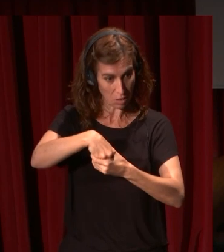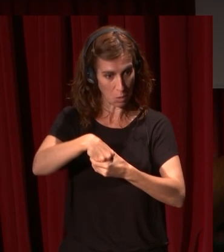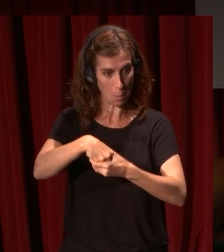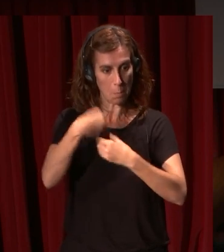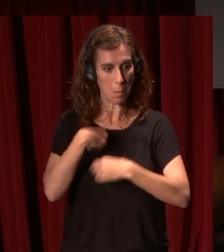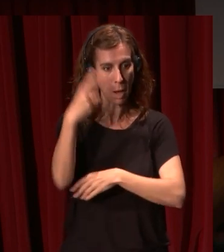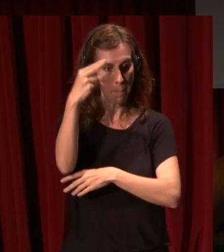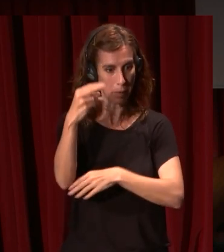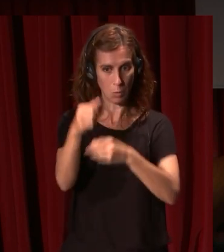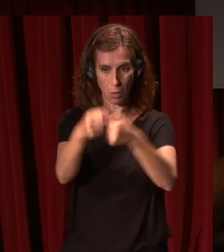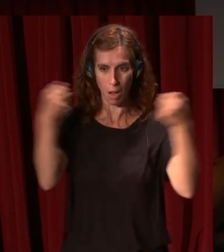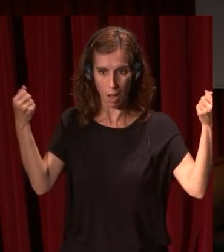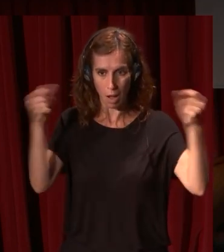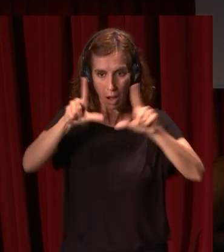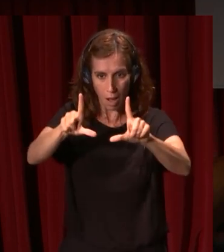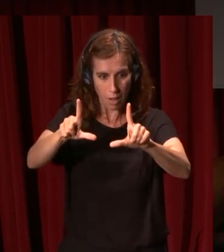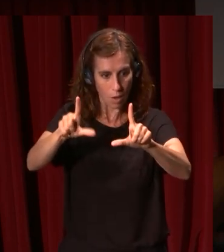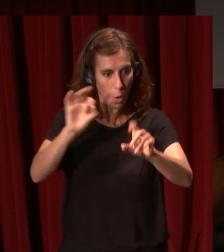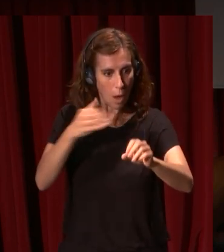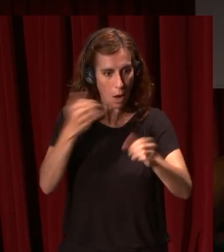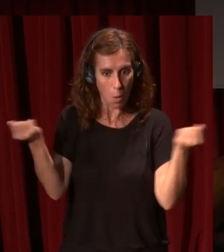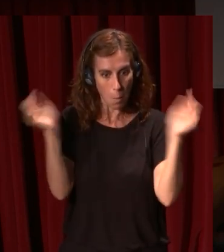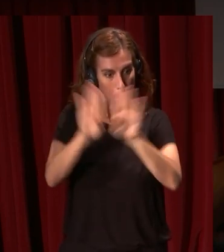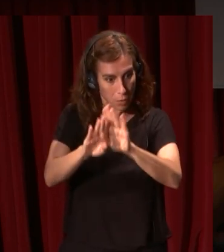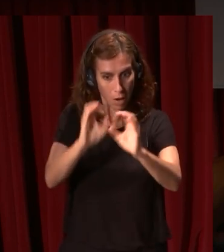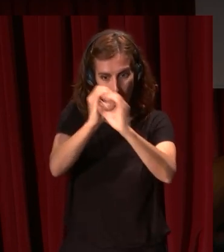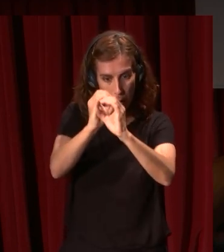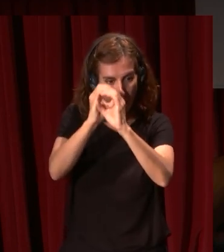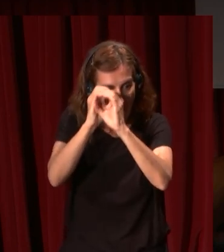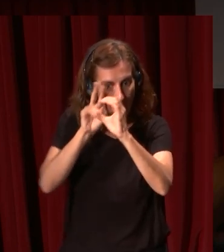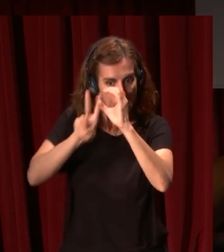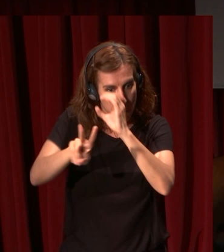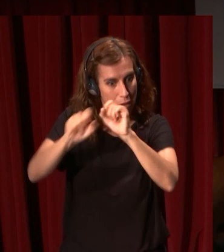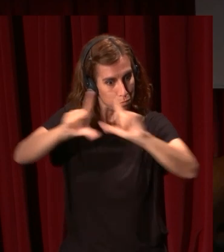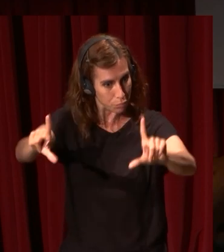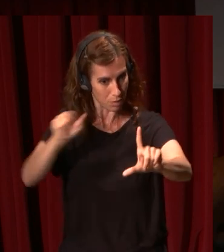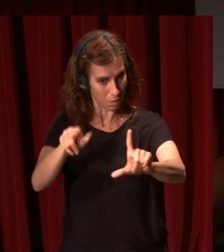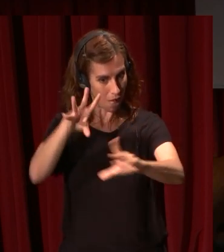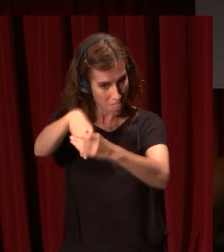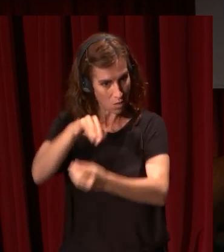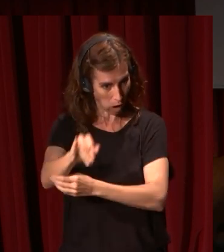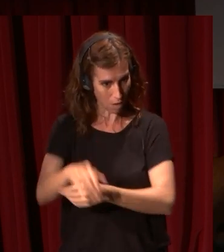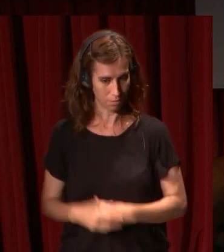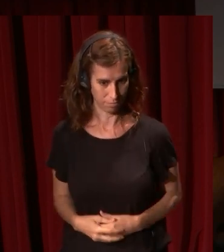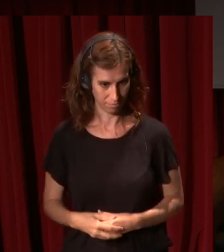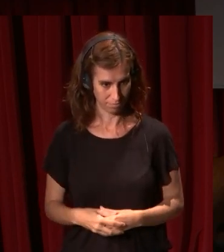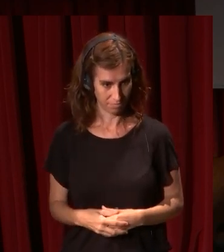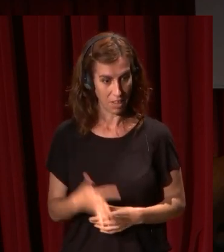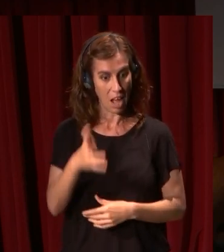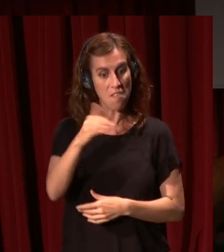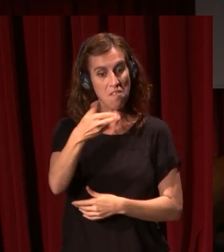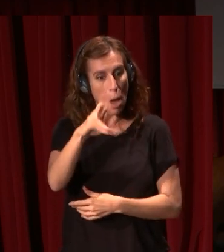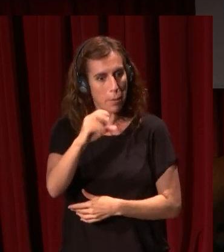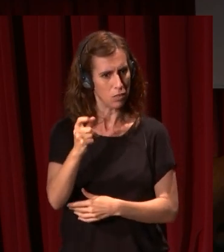pintura y que se mirase a través de un agujero y una lente que se situaba afuera Fabritius hace ese tipo de pinturas en otras ocasiones y algunos